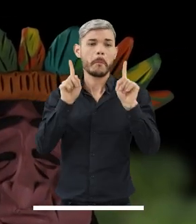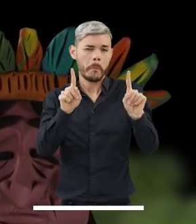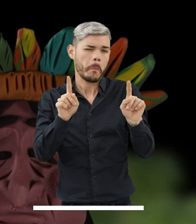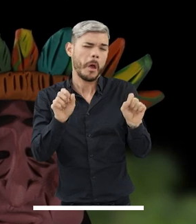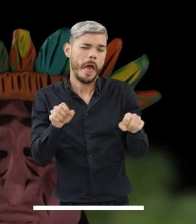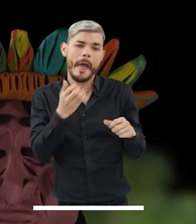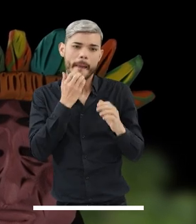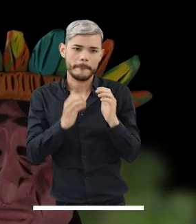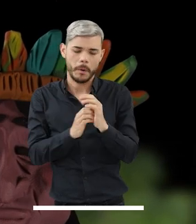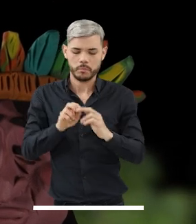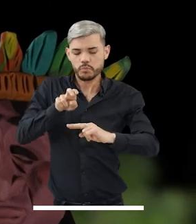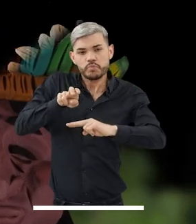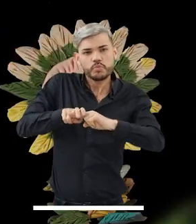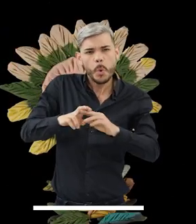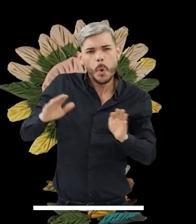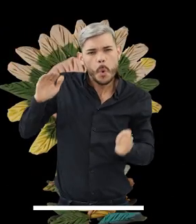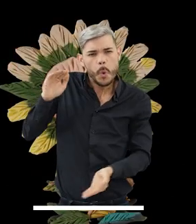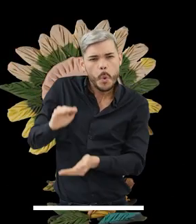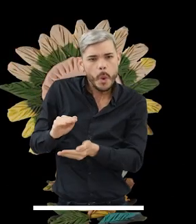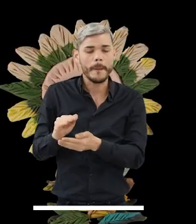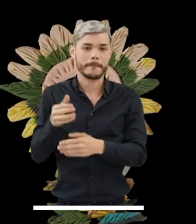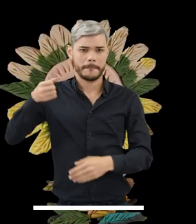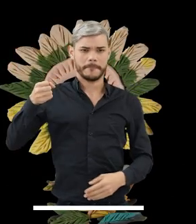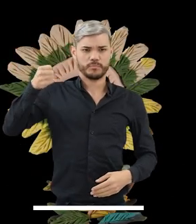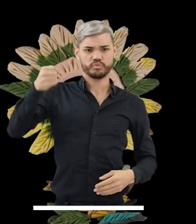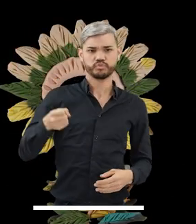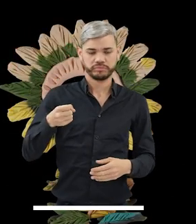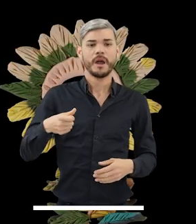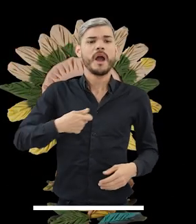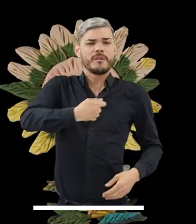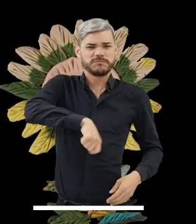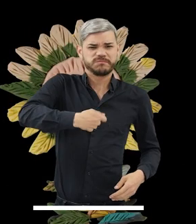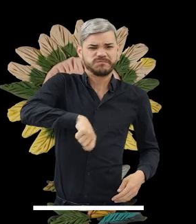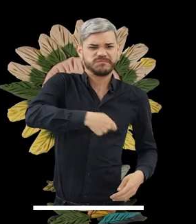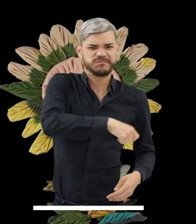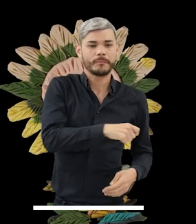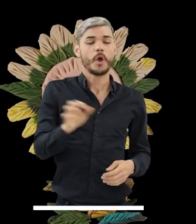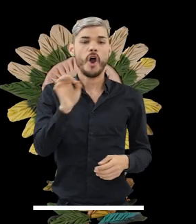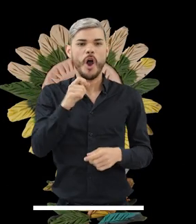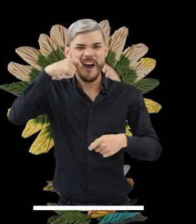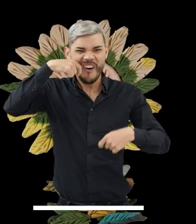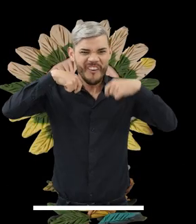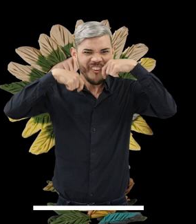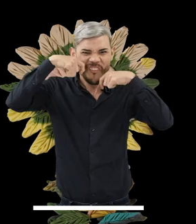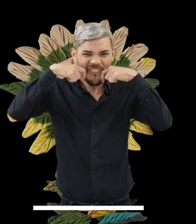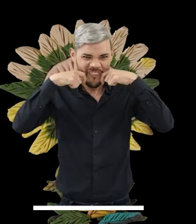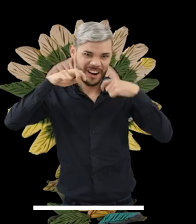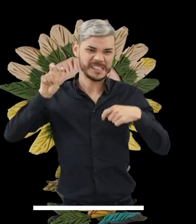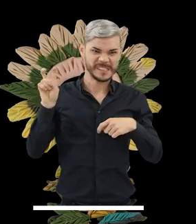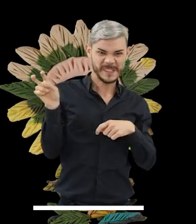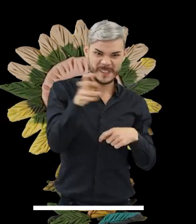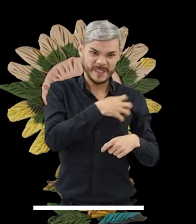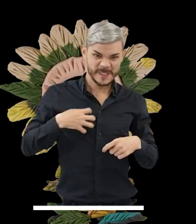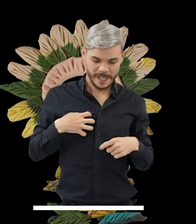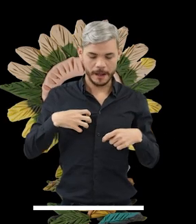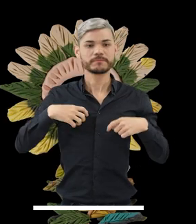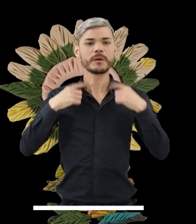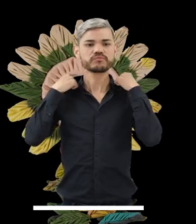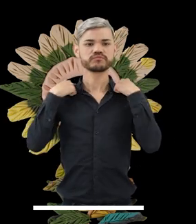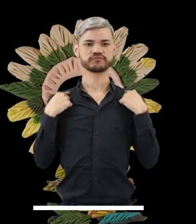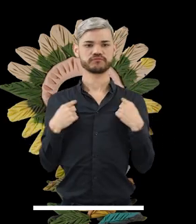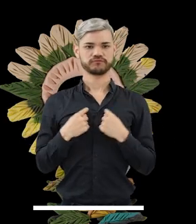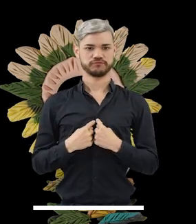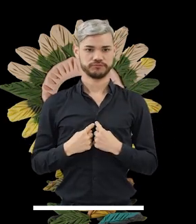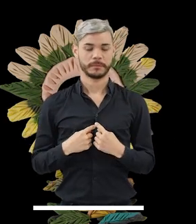etnia a otra, pero pueden incluir un banquito de madera, bastón, maracas, cristales de cuarzo o colmillos de jaguar